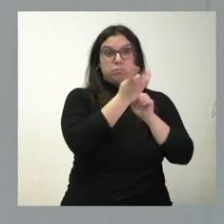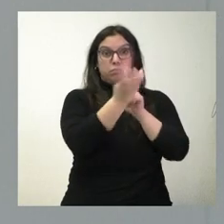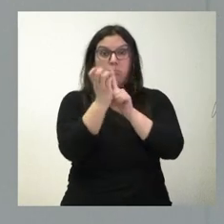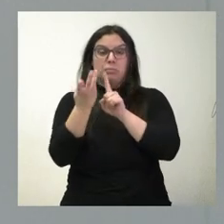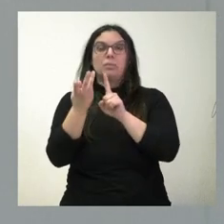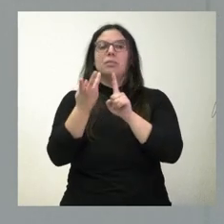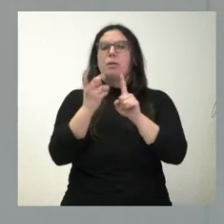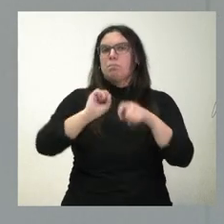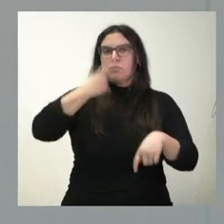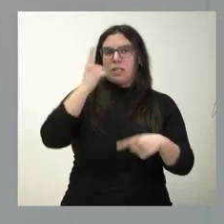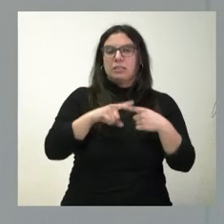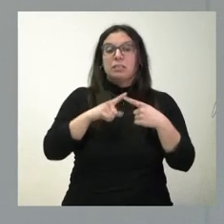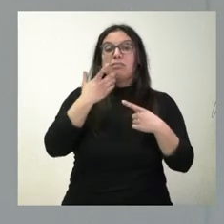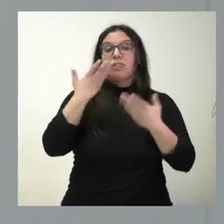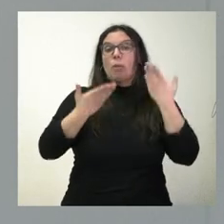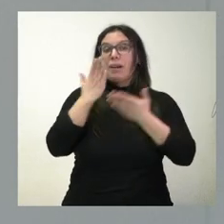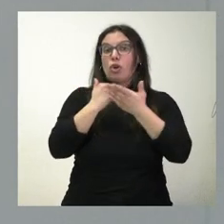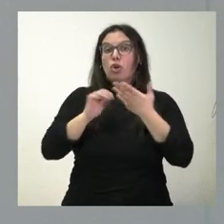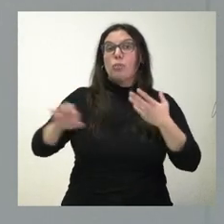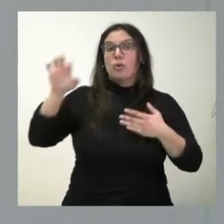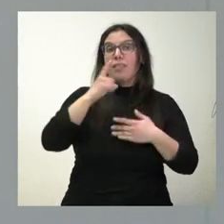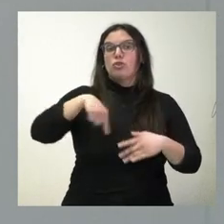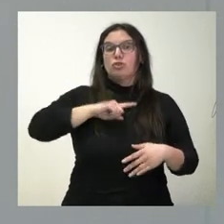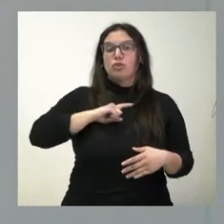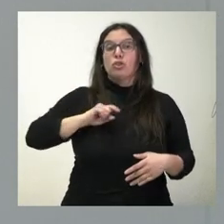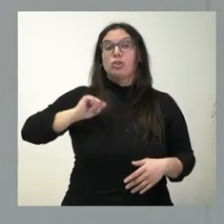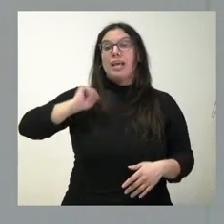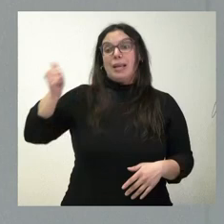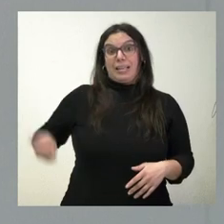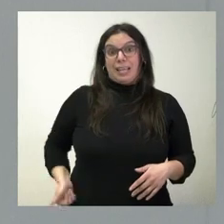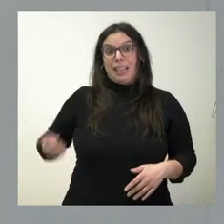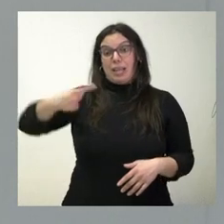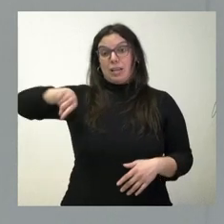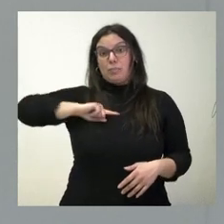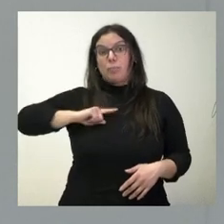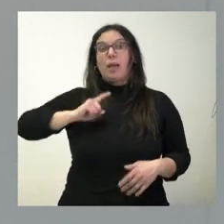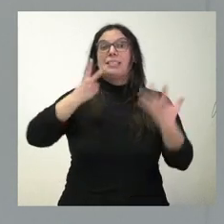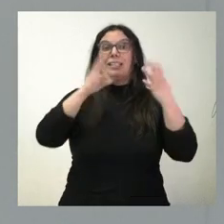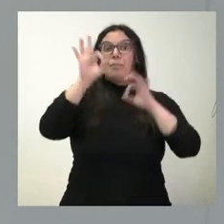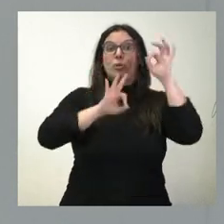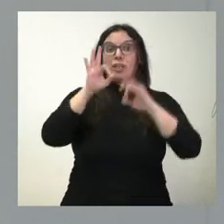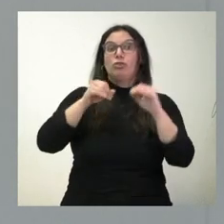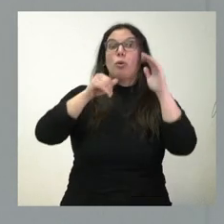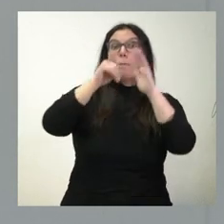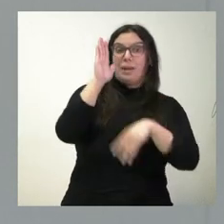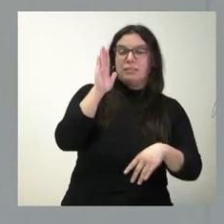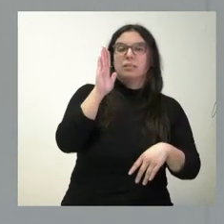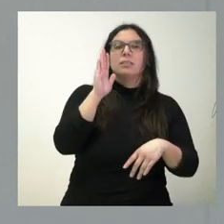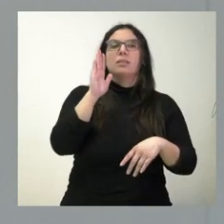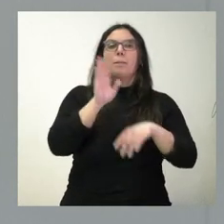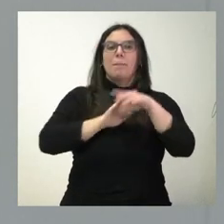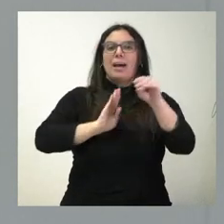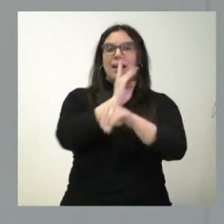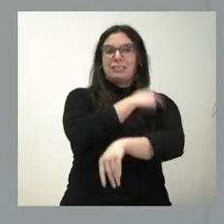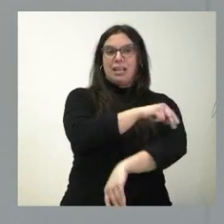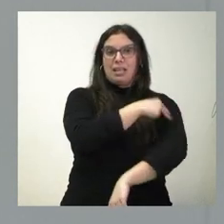Está entre las pocas comunidades autónomas que supera el 7% del PIB en gasto público en inversión sanitaria. Esto nos sitúa, a su vez, como las